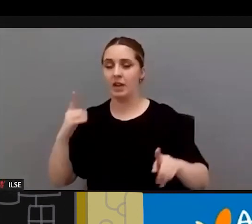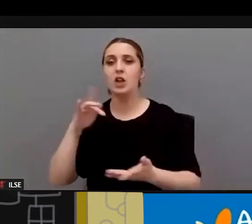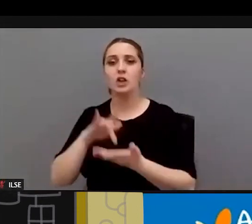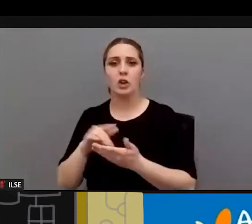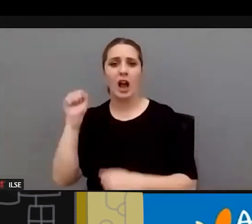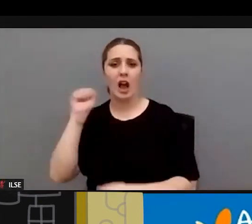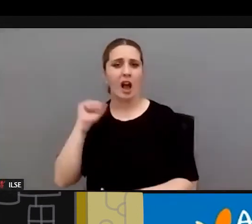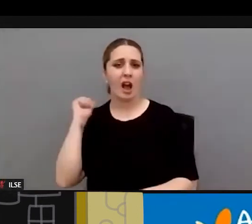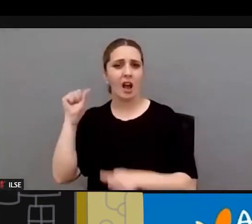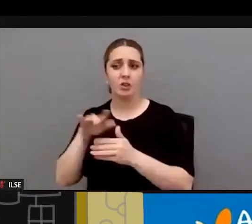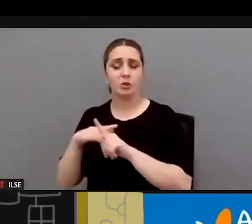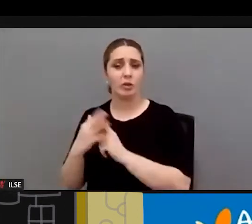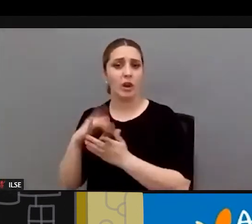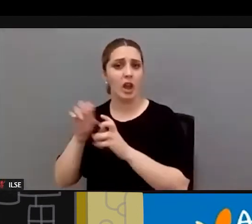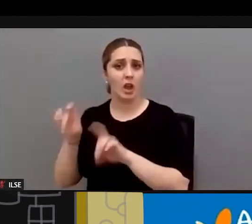años